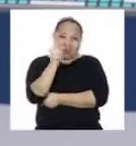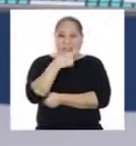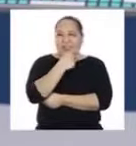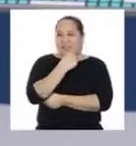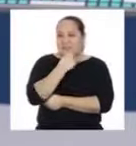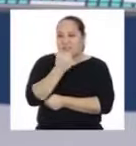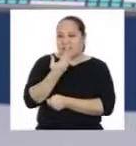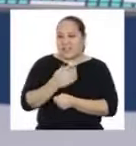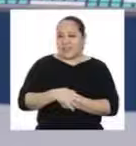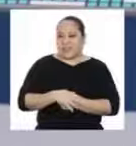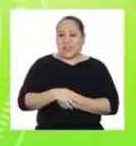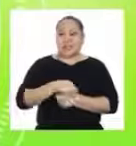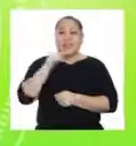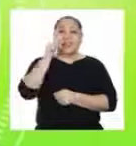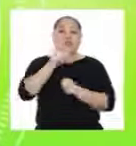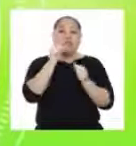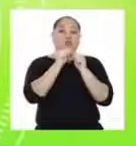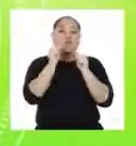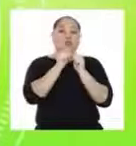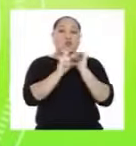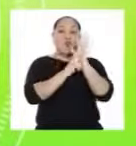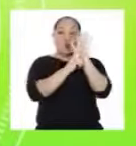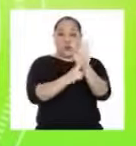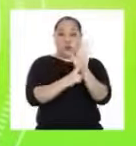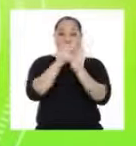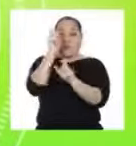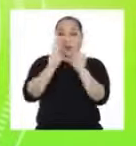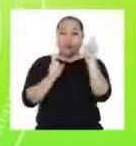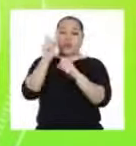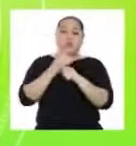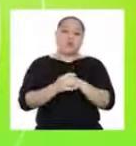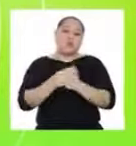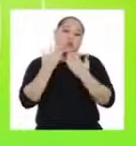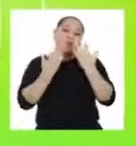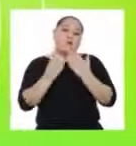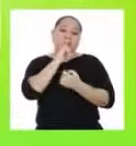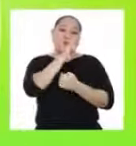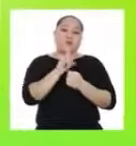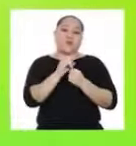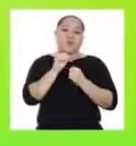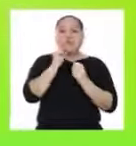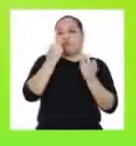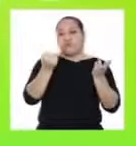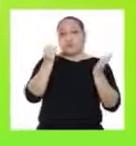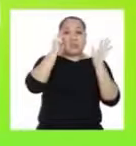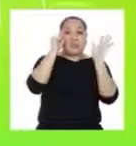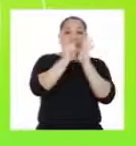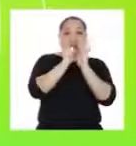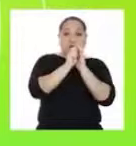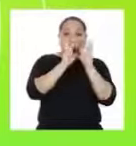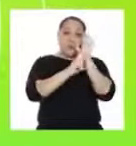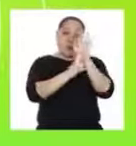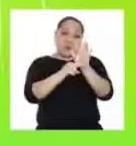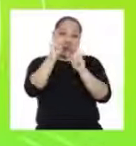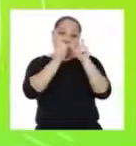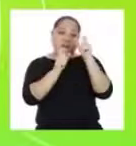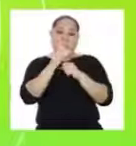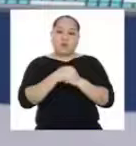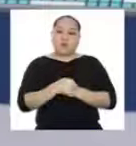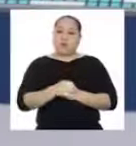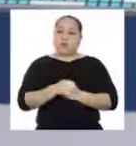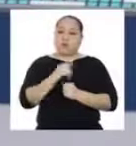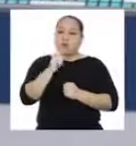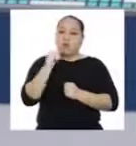¿Qué les gustaría? Si las cantidades representan personas, deberíamos usar íconos que representen personas.